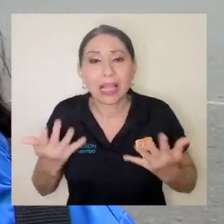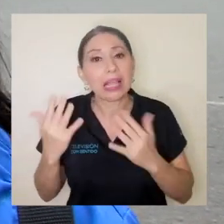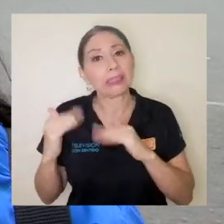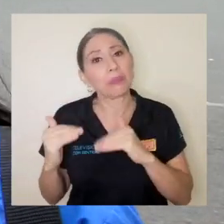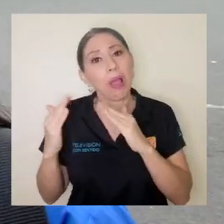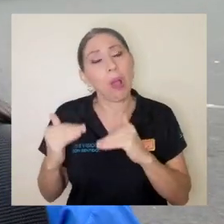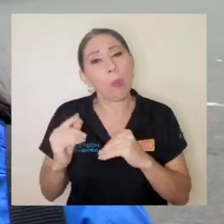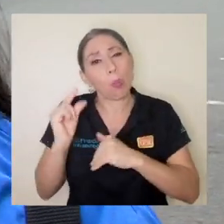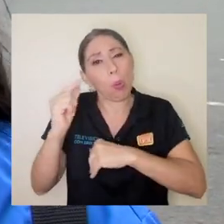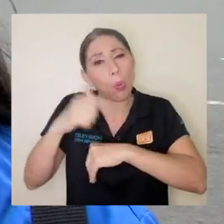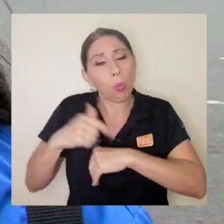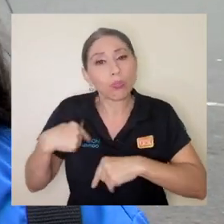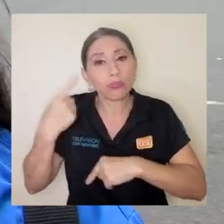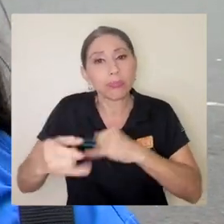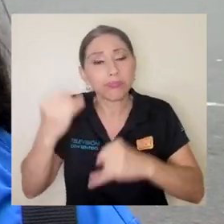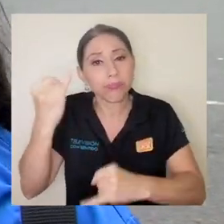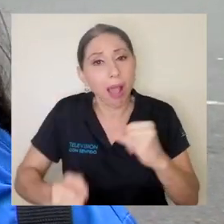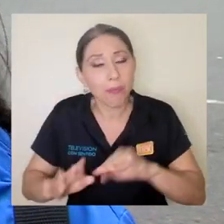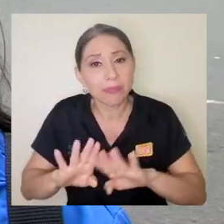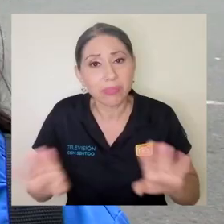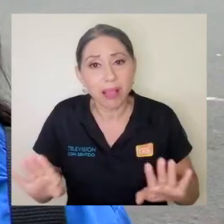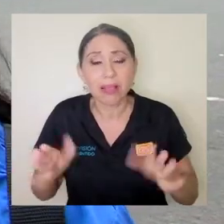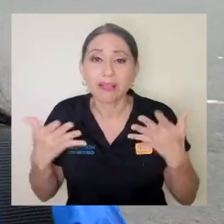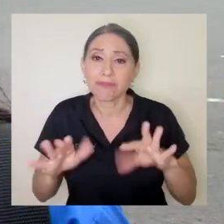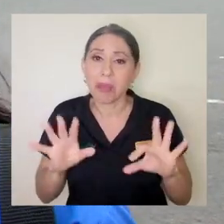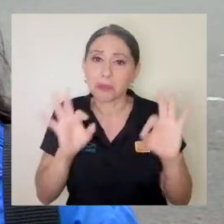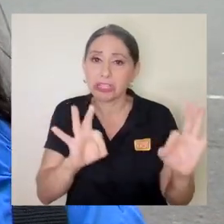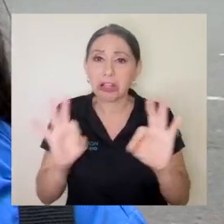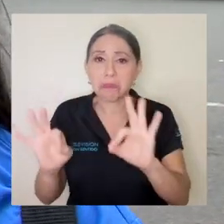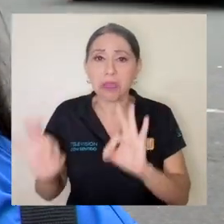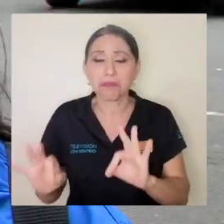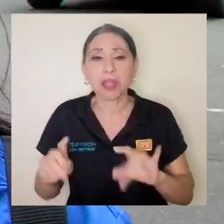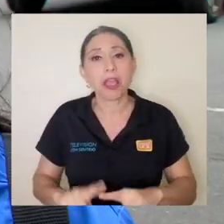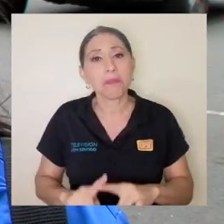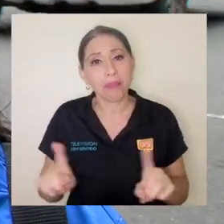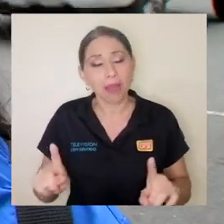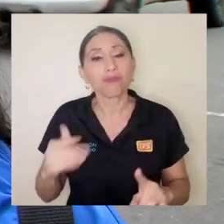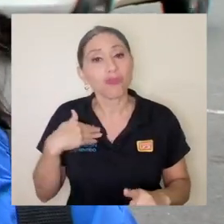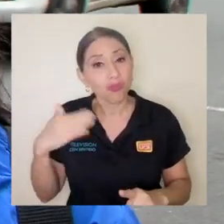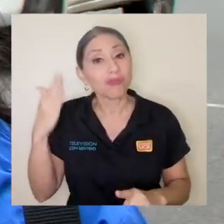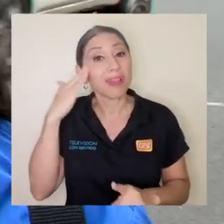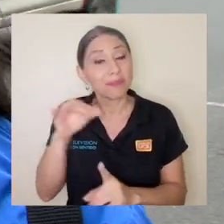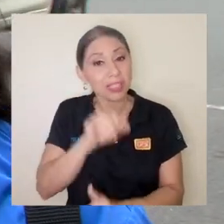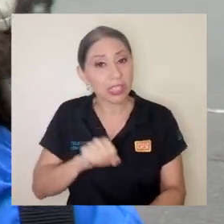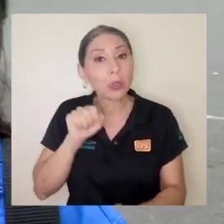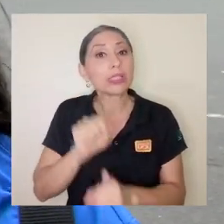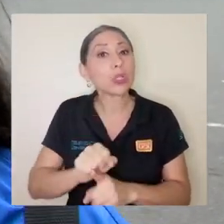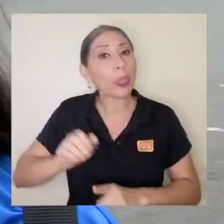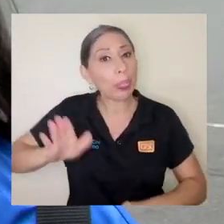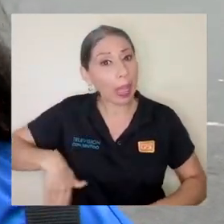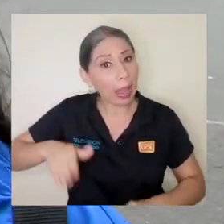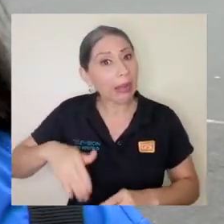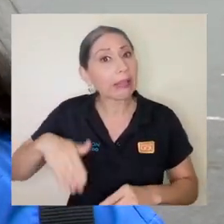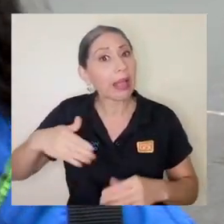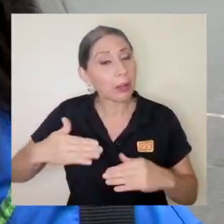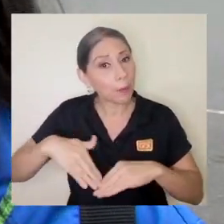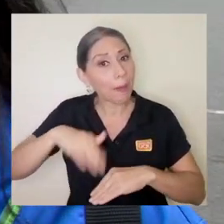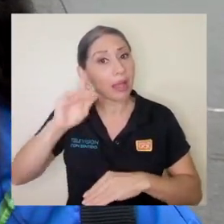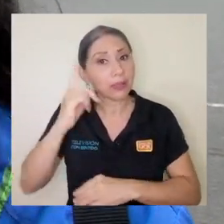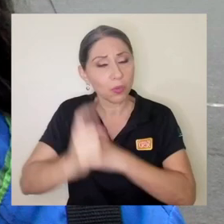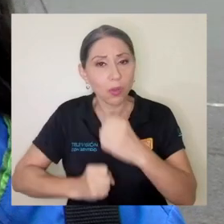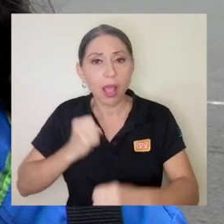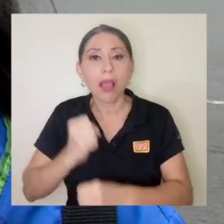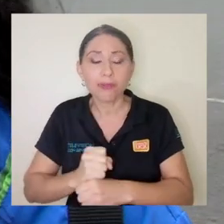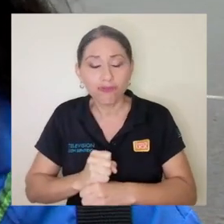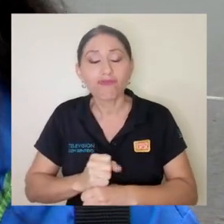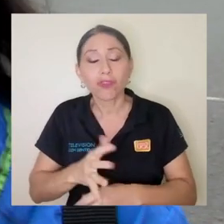y esperanzados en que pronto todo va a pasar y vamos a estar bien. Pero sí, sí sé que va a ser una situación que va a tardar un poquito más de un año.